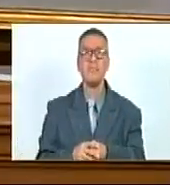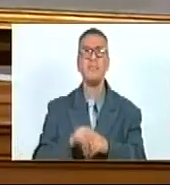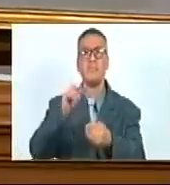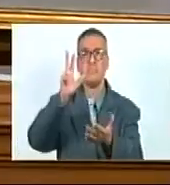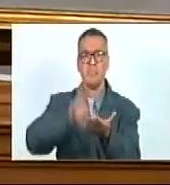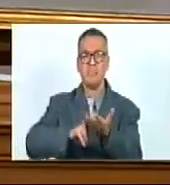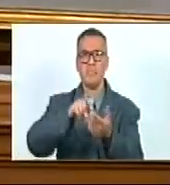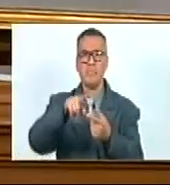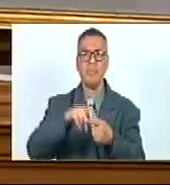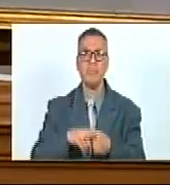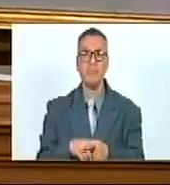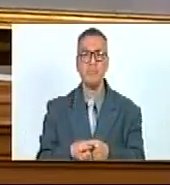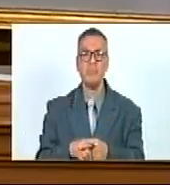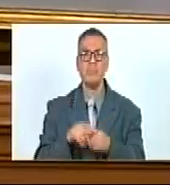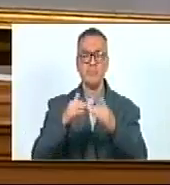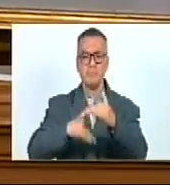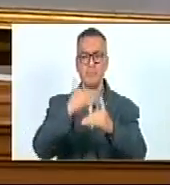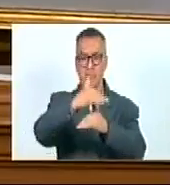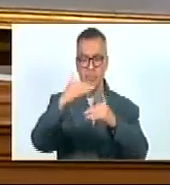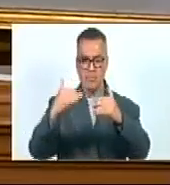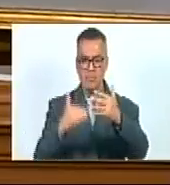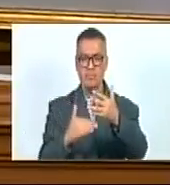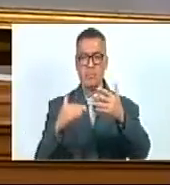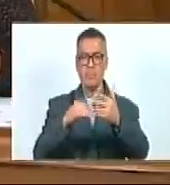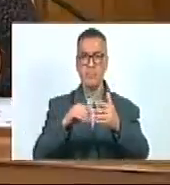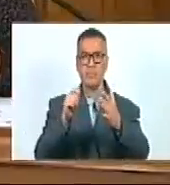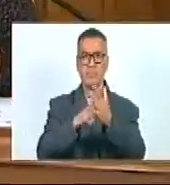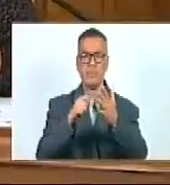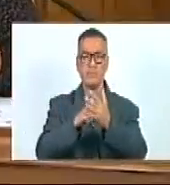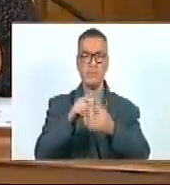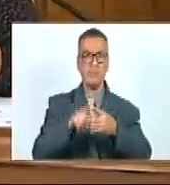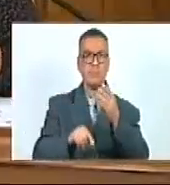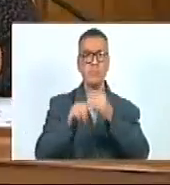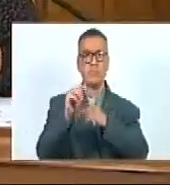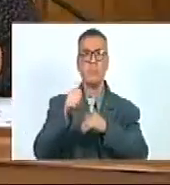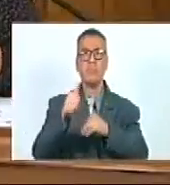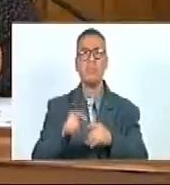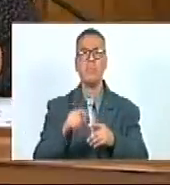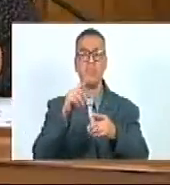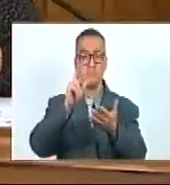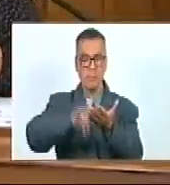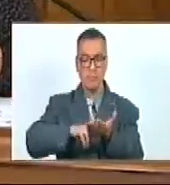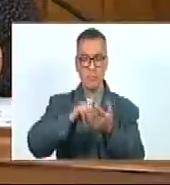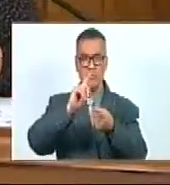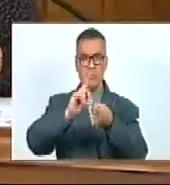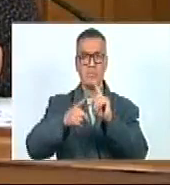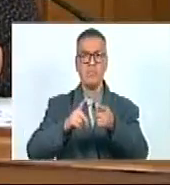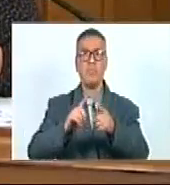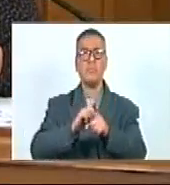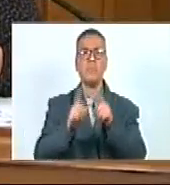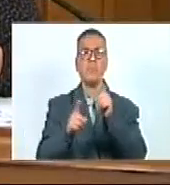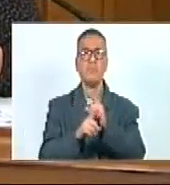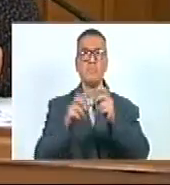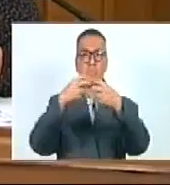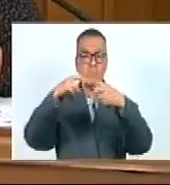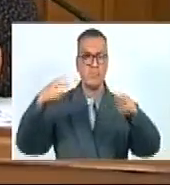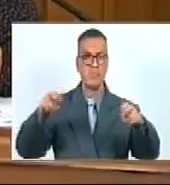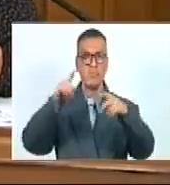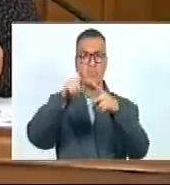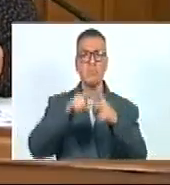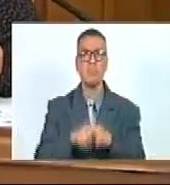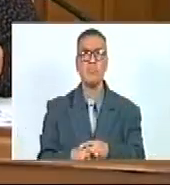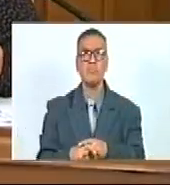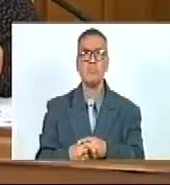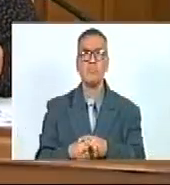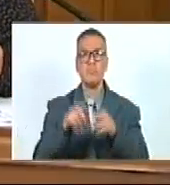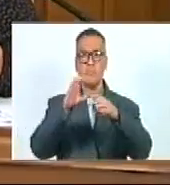Aprobado. Siguiente punto, señora secretaria. Décimo. Se propone aprobar con modificación el título 2 por el